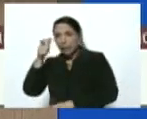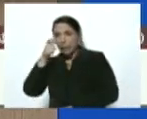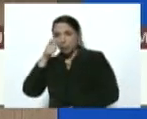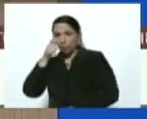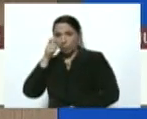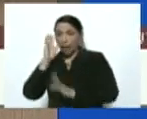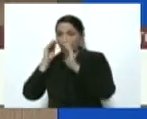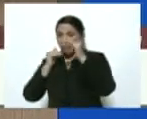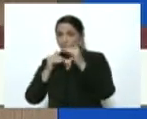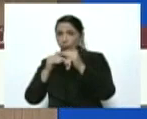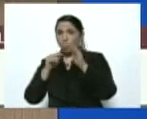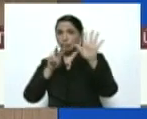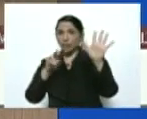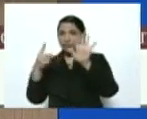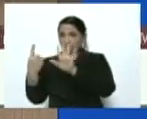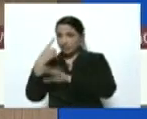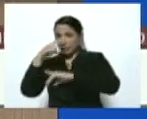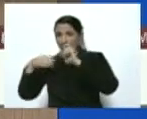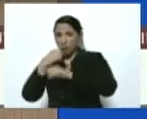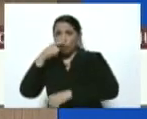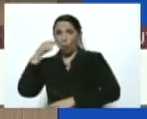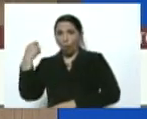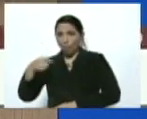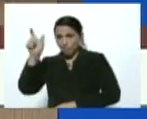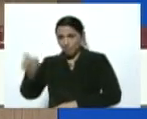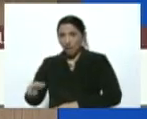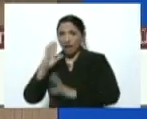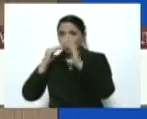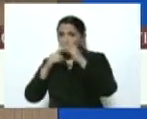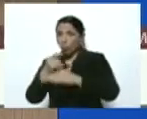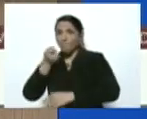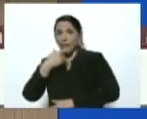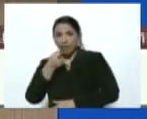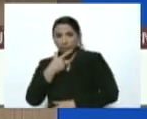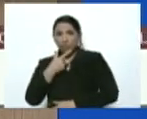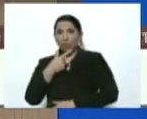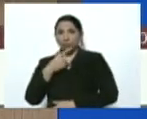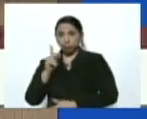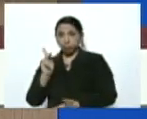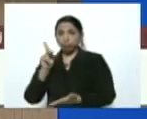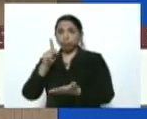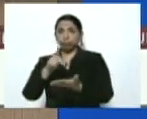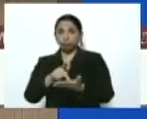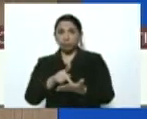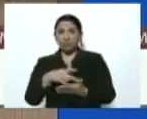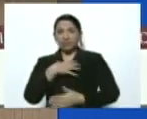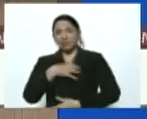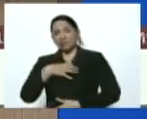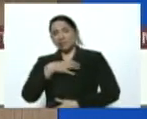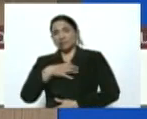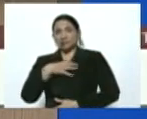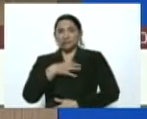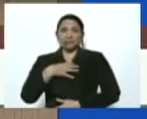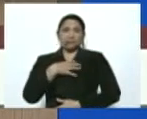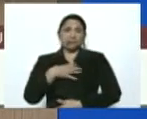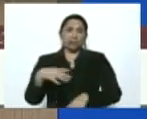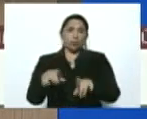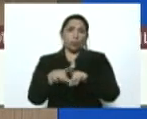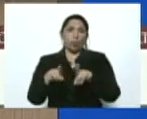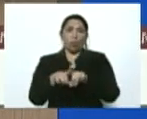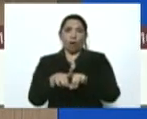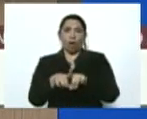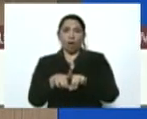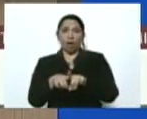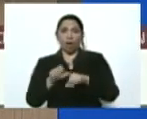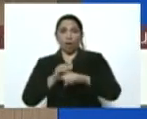atención médica en este caso. Bueno, acudió por presentar síntomas similares a